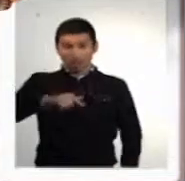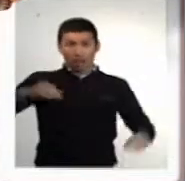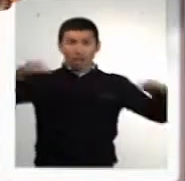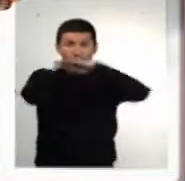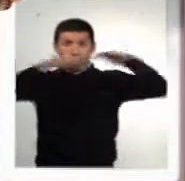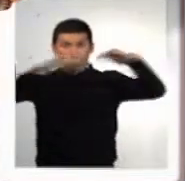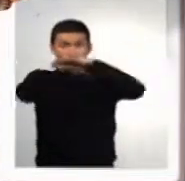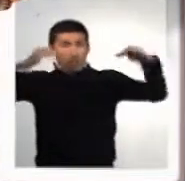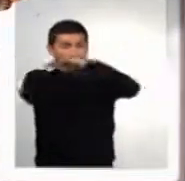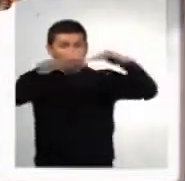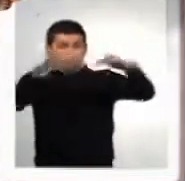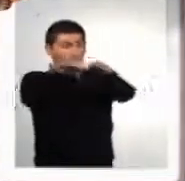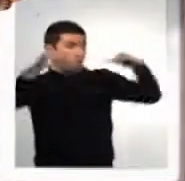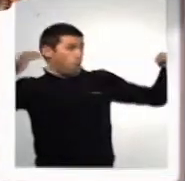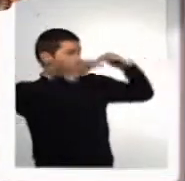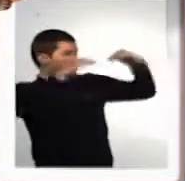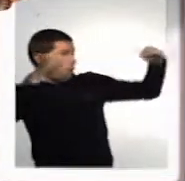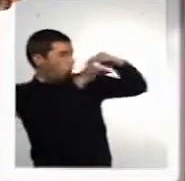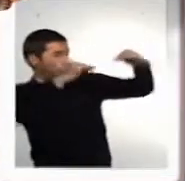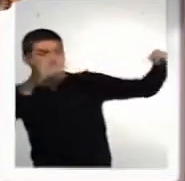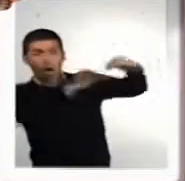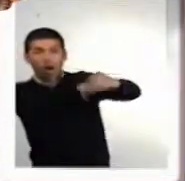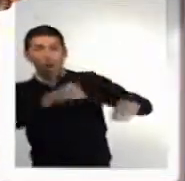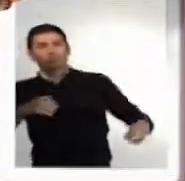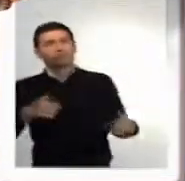Porque digamos que esta es una avenida muy grande,